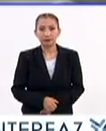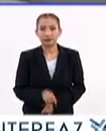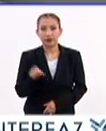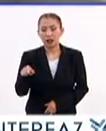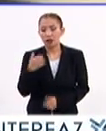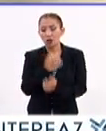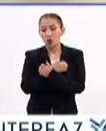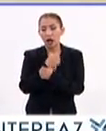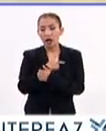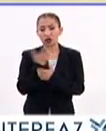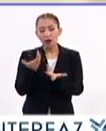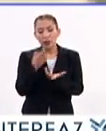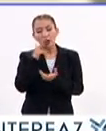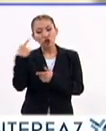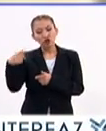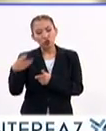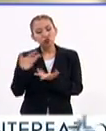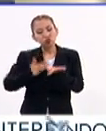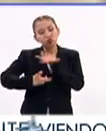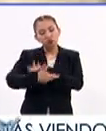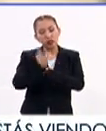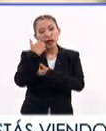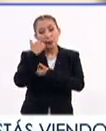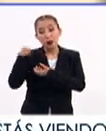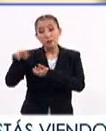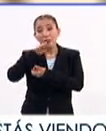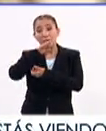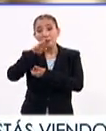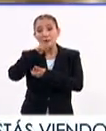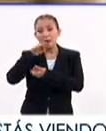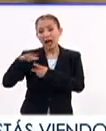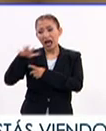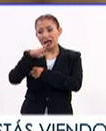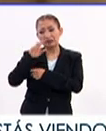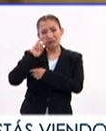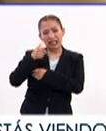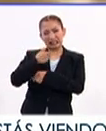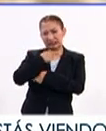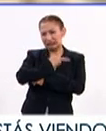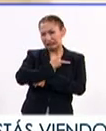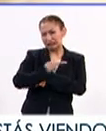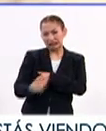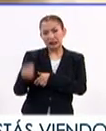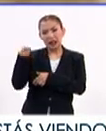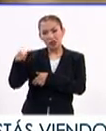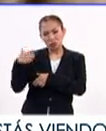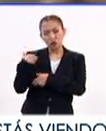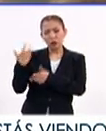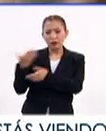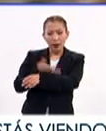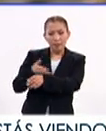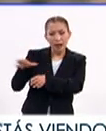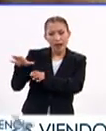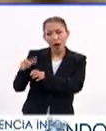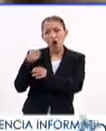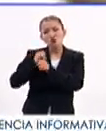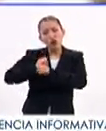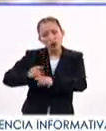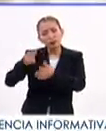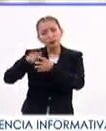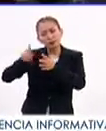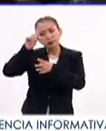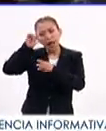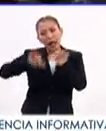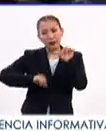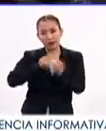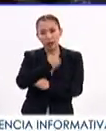estrategia de educación, empoderamiento de embarazo compartido, queremos llegarle a las madres en condiciones socioeconómicas un poco difíciles y sus acompañantes con información para